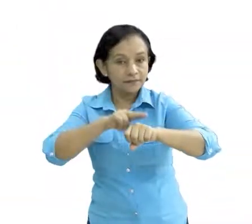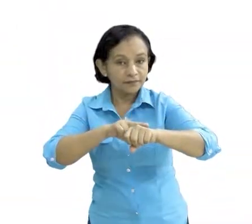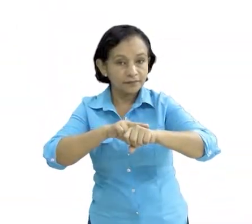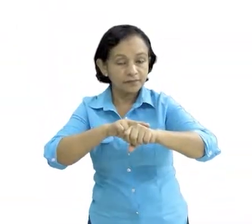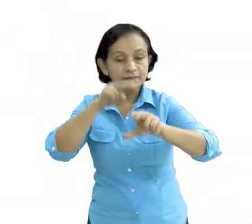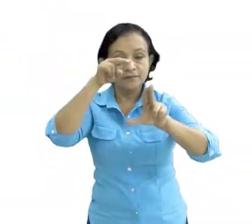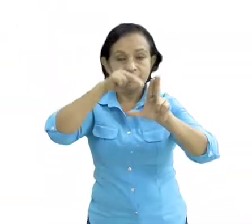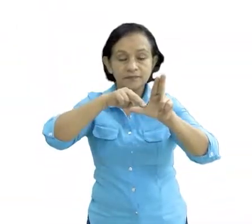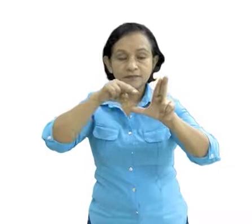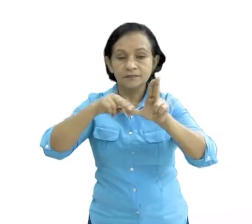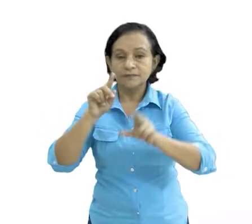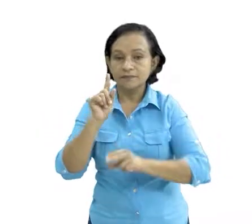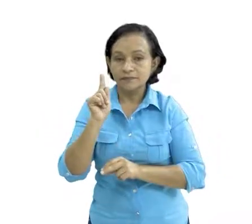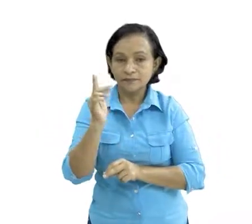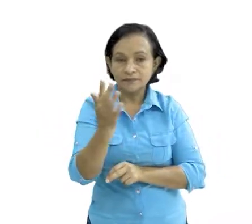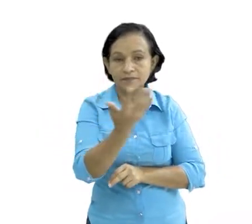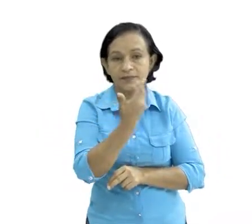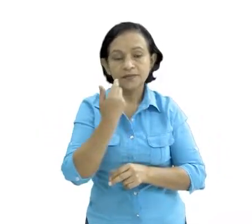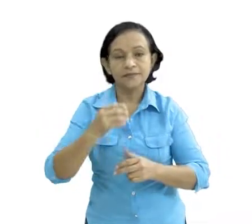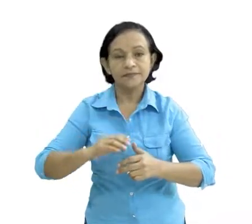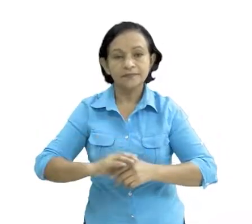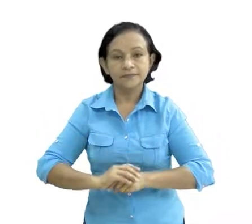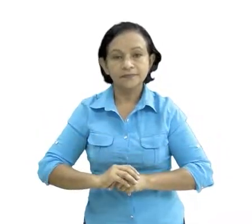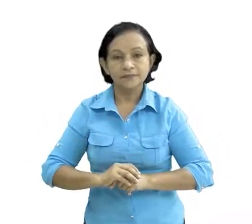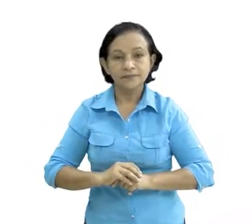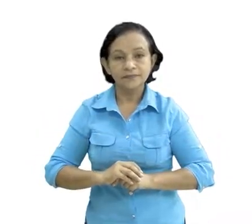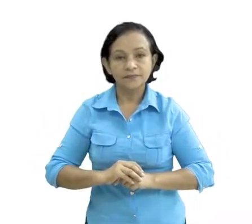Nacional. Sin Aprez, somos todos.